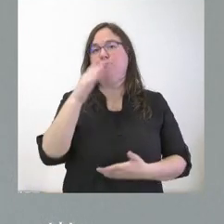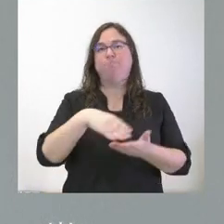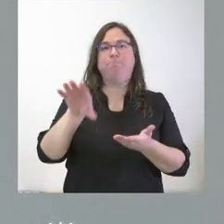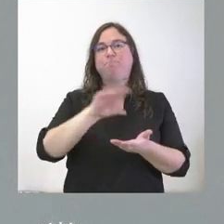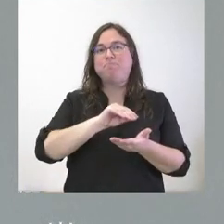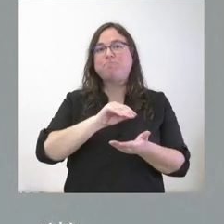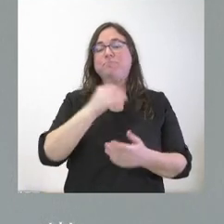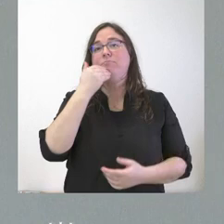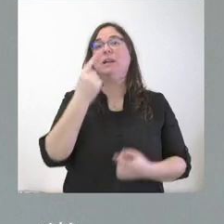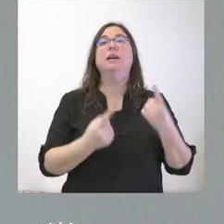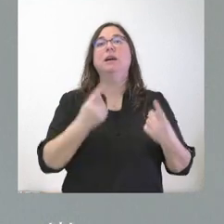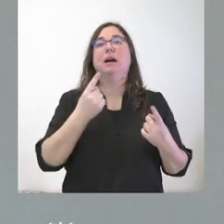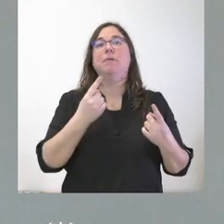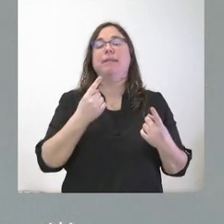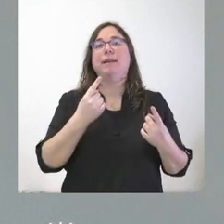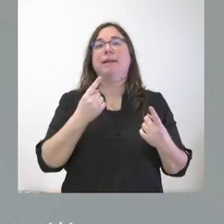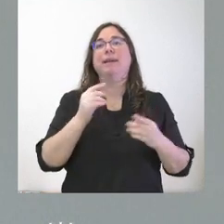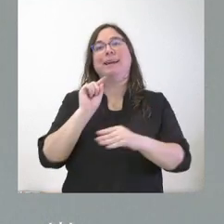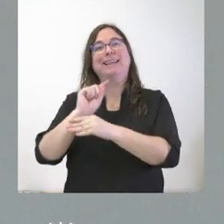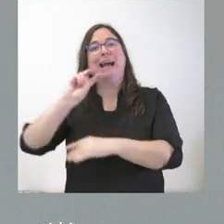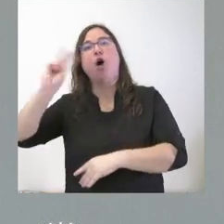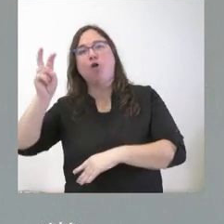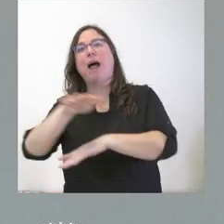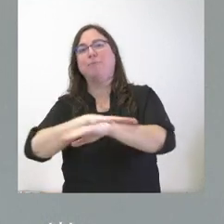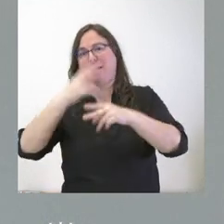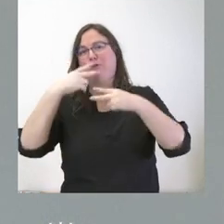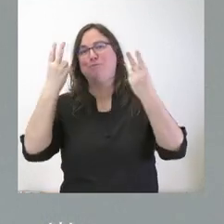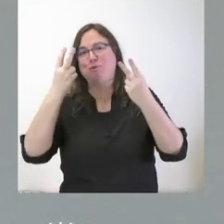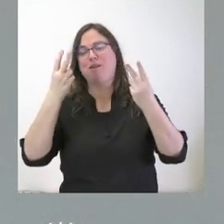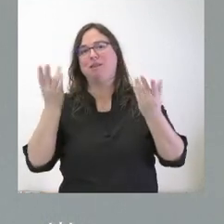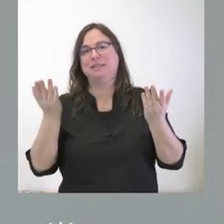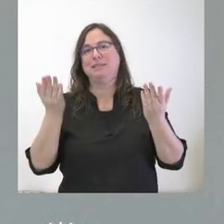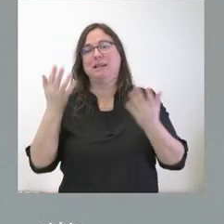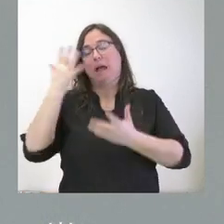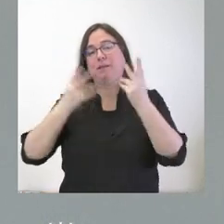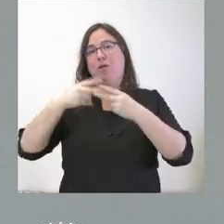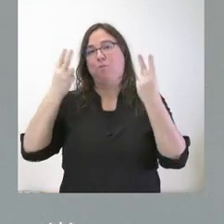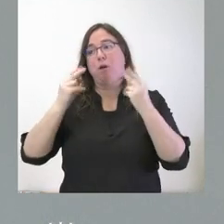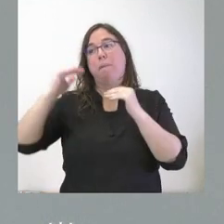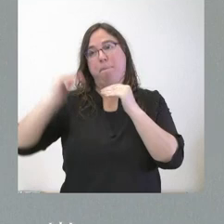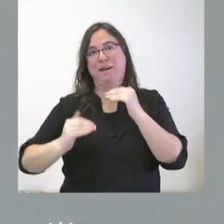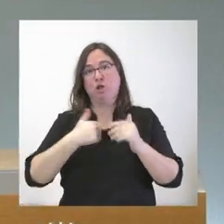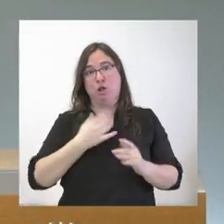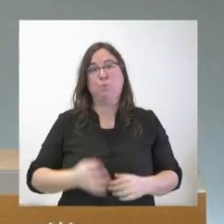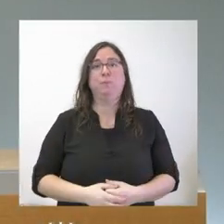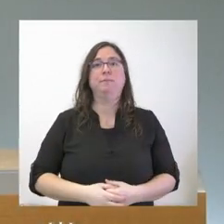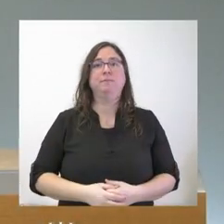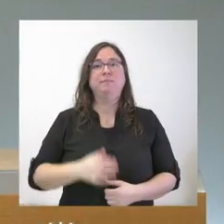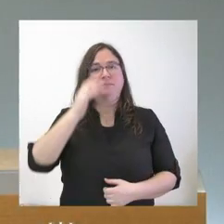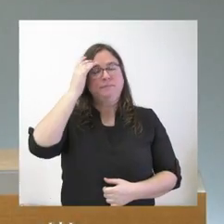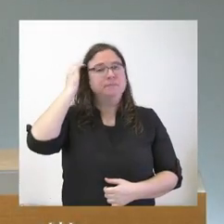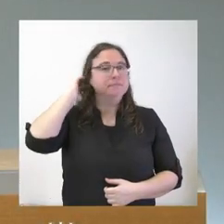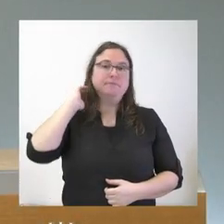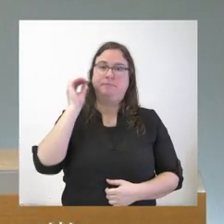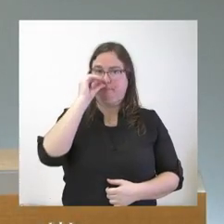que alguna vez lo harán respecto de otras Administraciones públicas cuya asignación y aportación es inferior a la nuestra. Sí, hola,